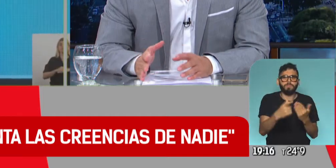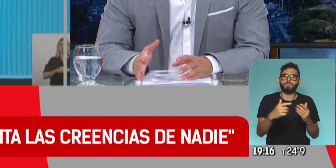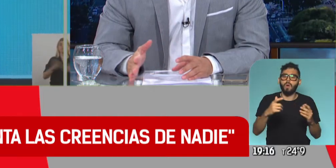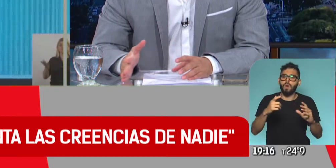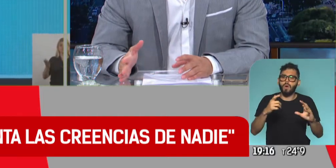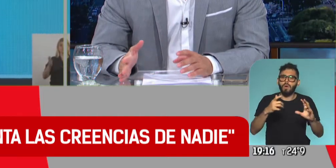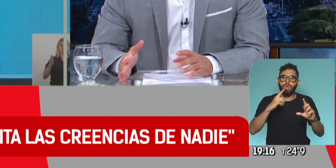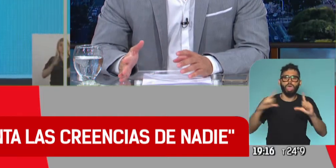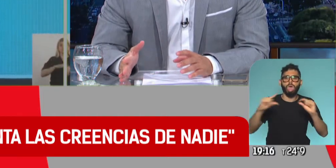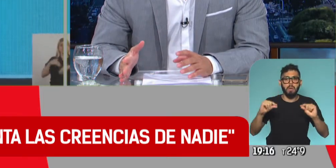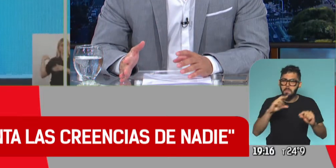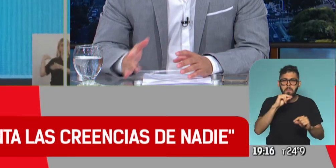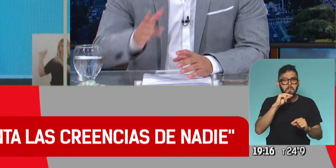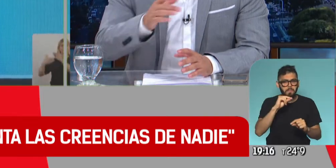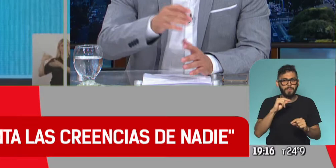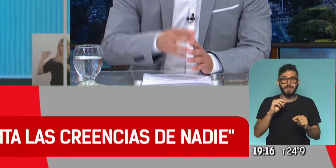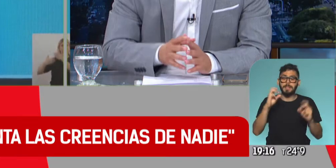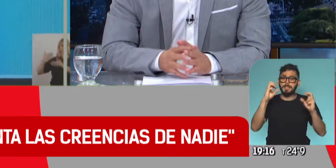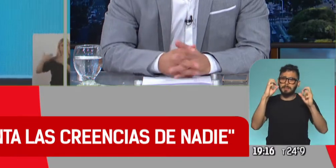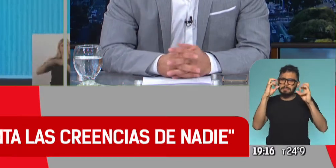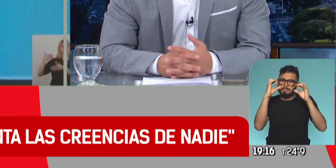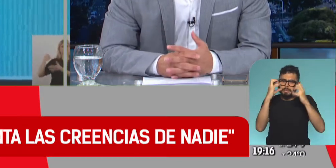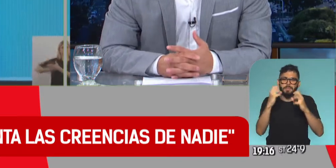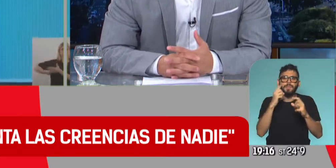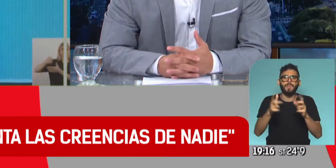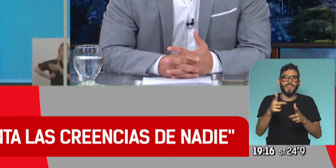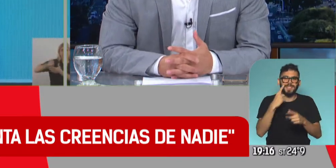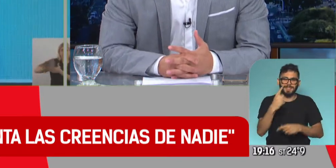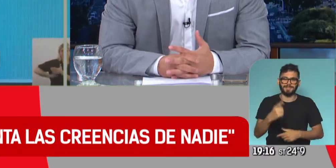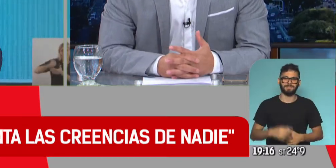emocional, pasándose quizás del límite, Vilma Ibarra decía lo siguiente.